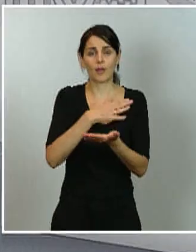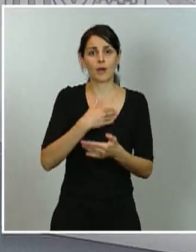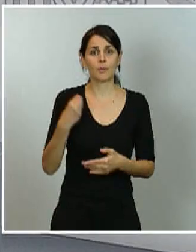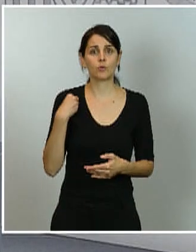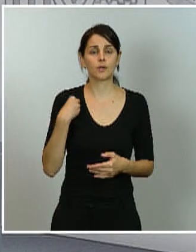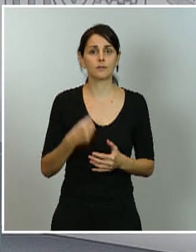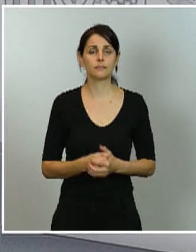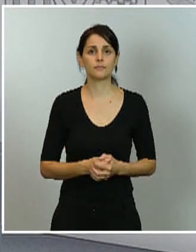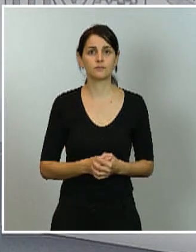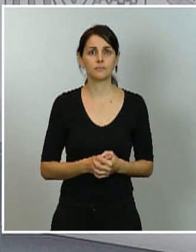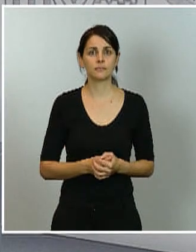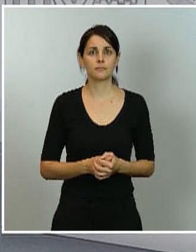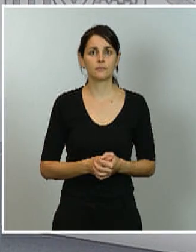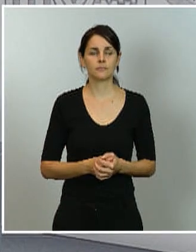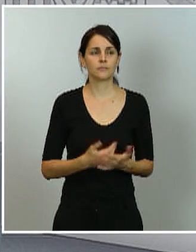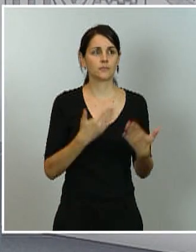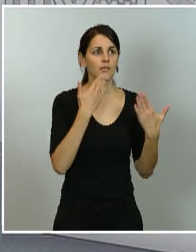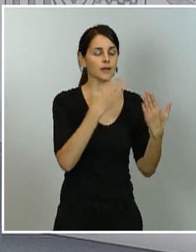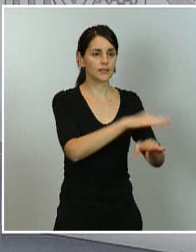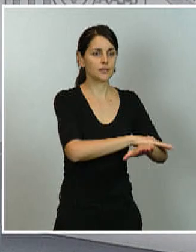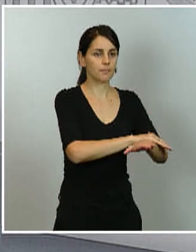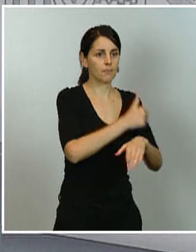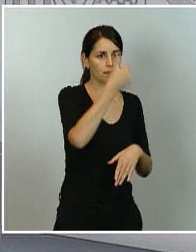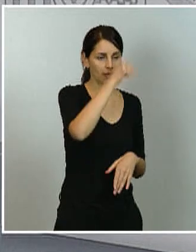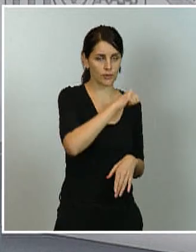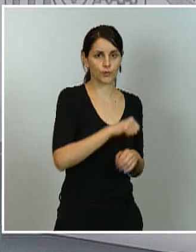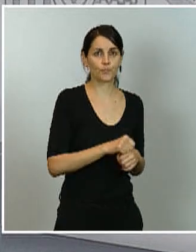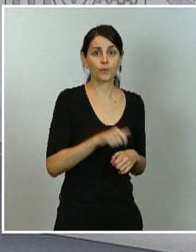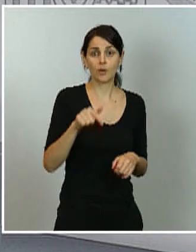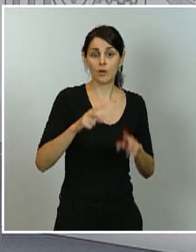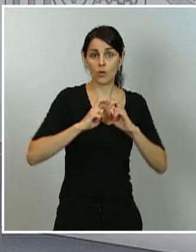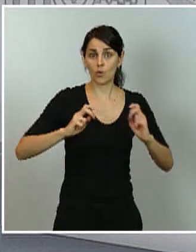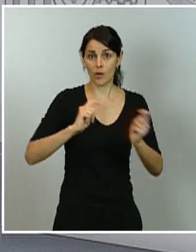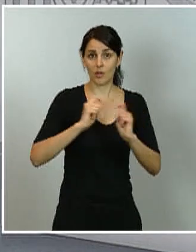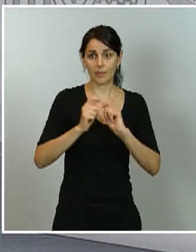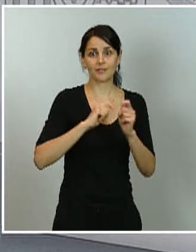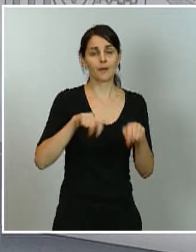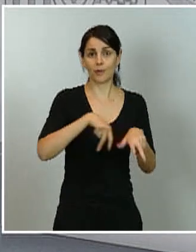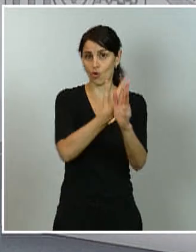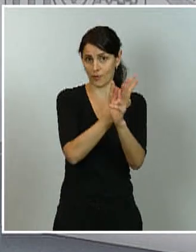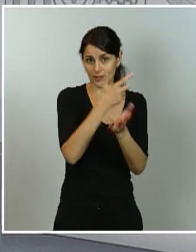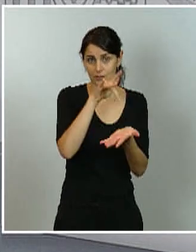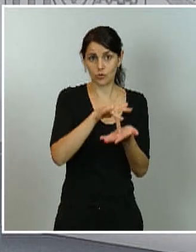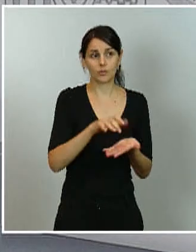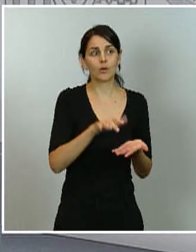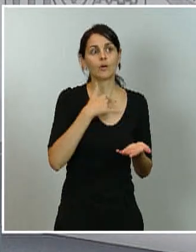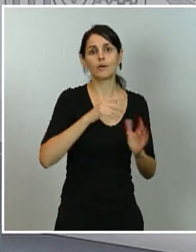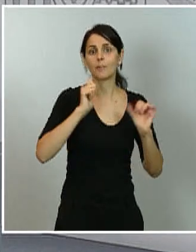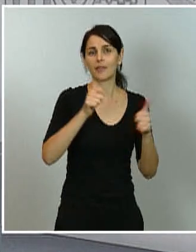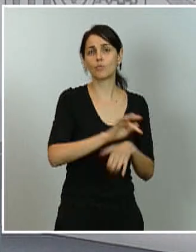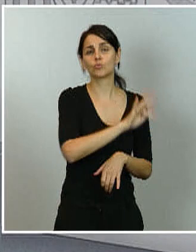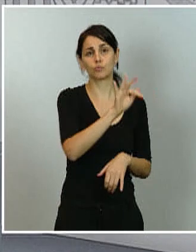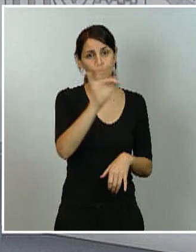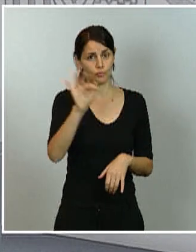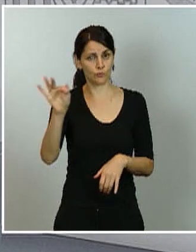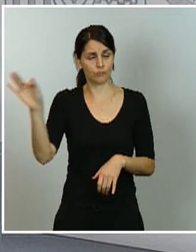Gracias, ministro. Hoy la rueda de prensa se hace por videoconferencia y vamos a comenzar a dar turnos